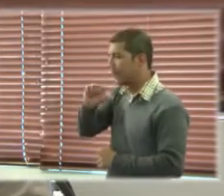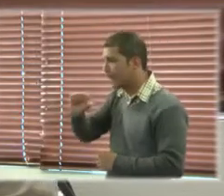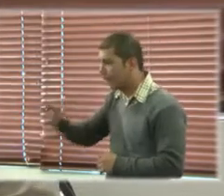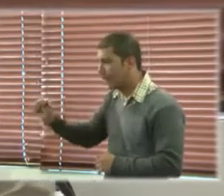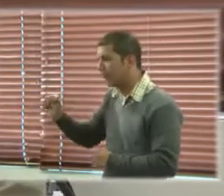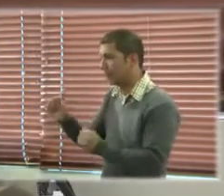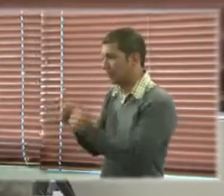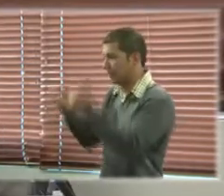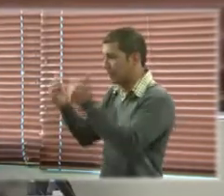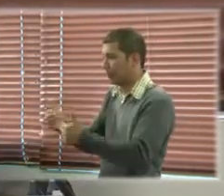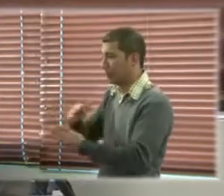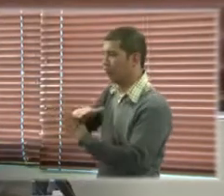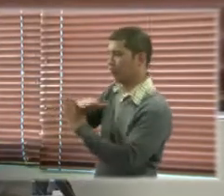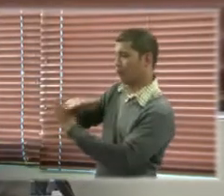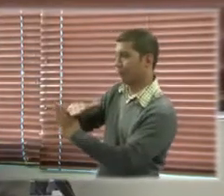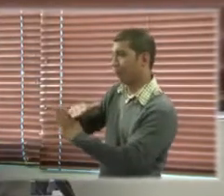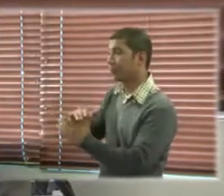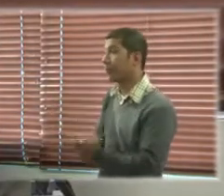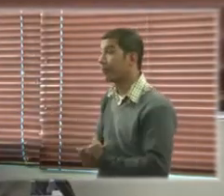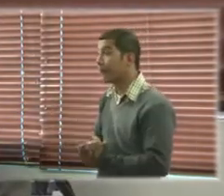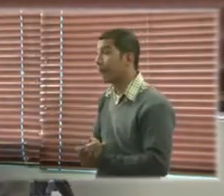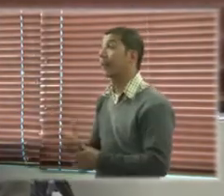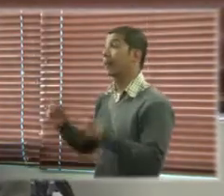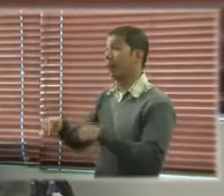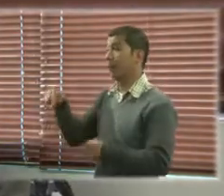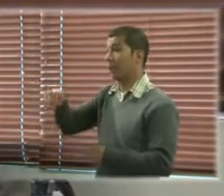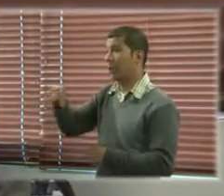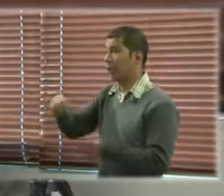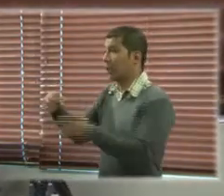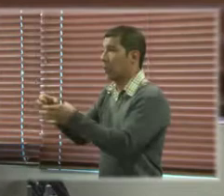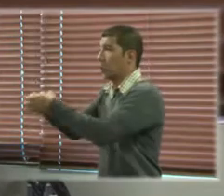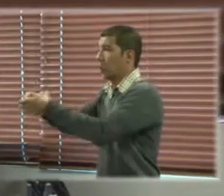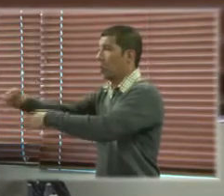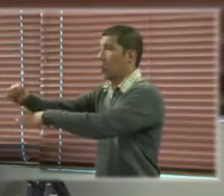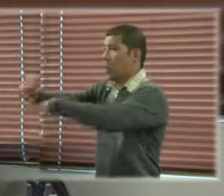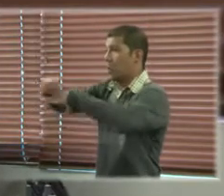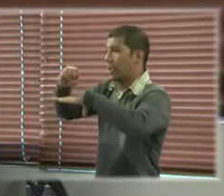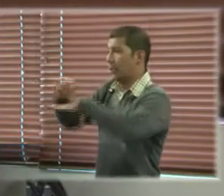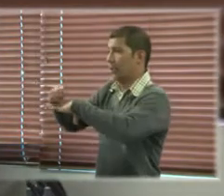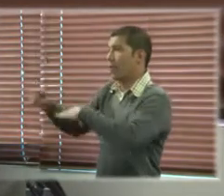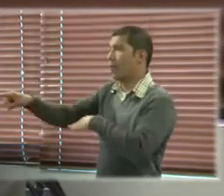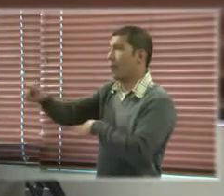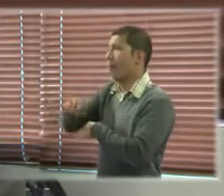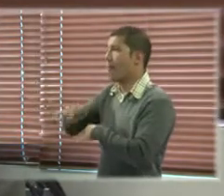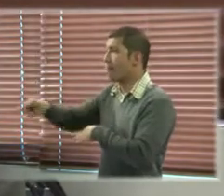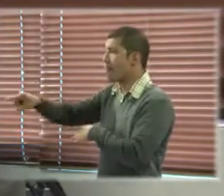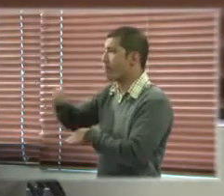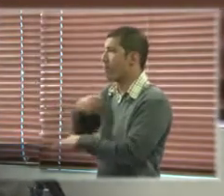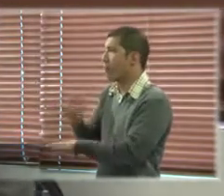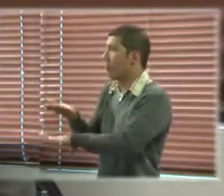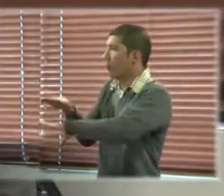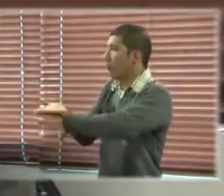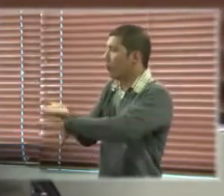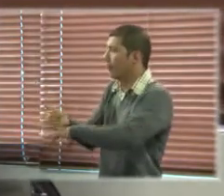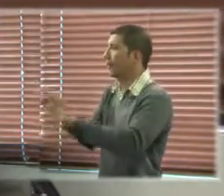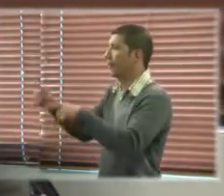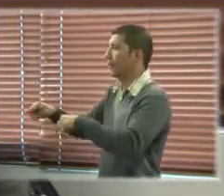específicamente una iniciativa que promovieron aquí varias organizaciones y país.